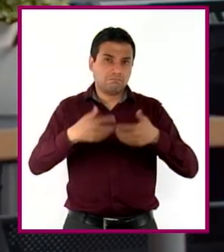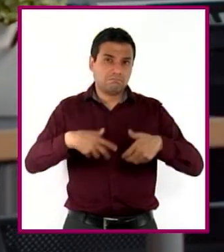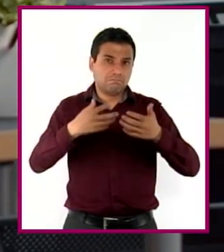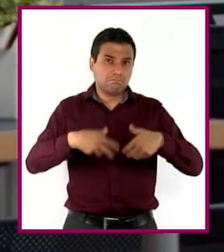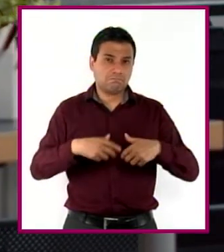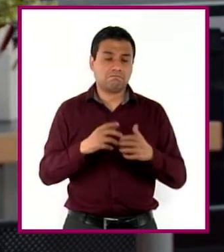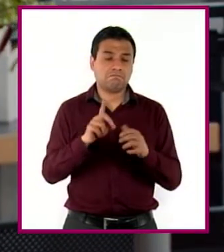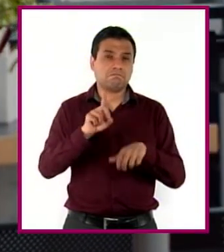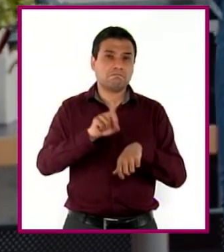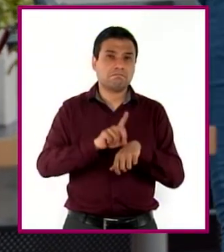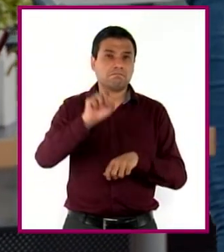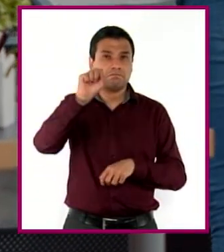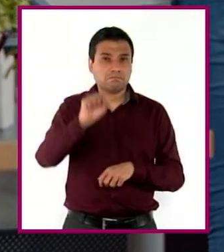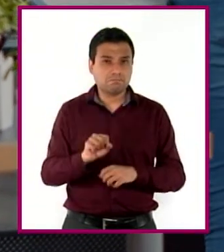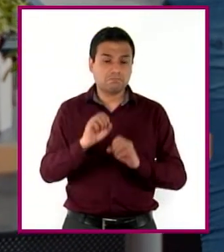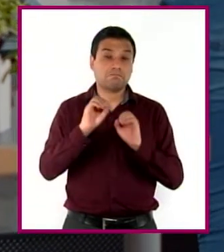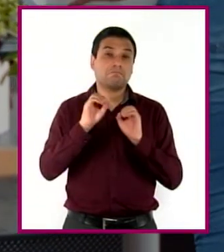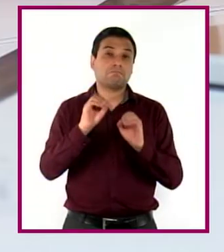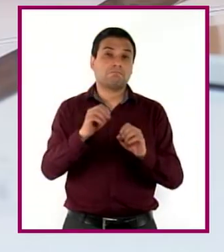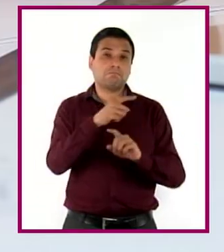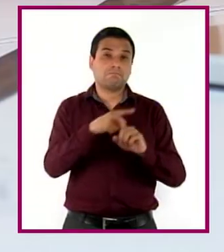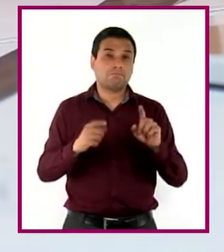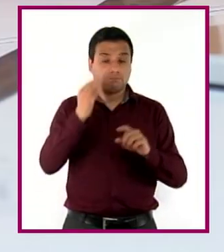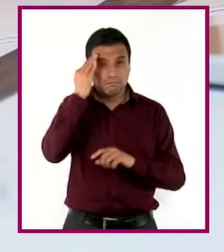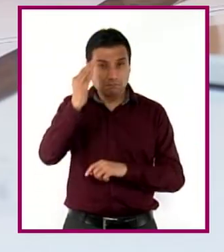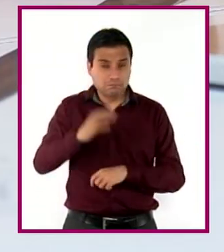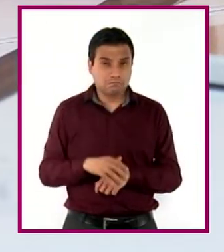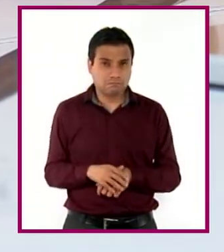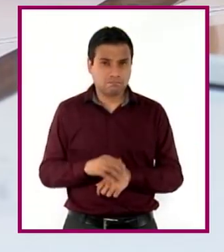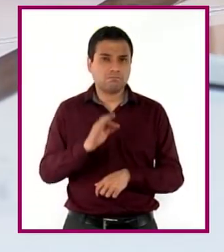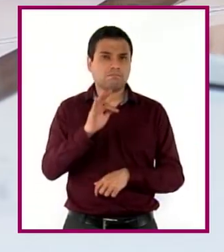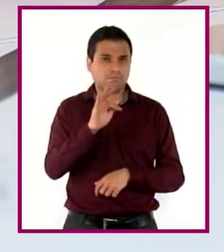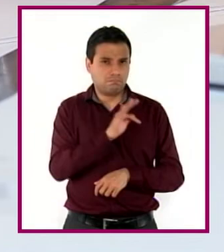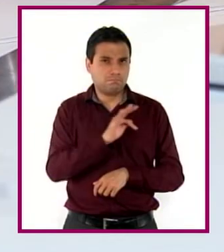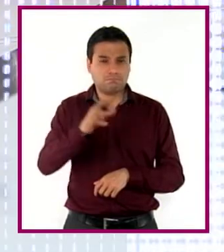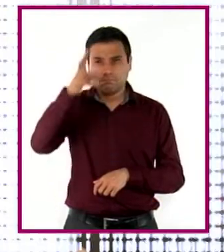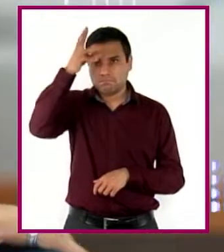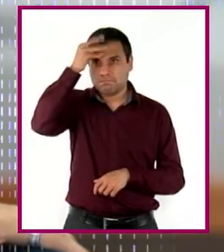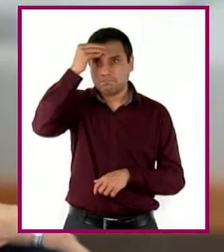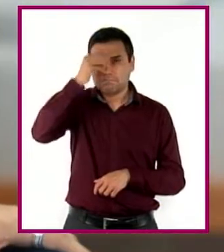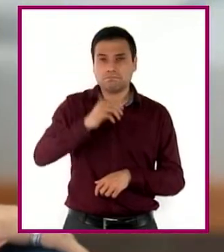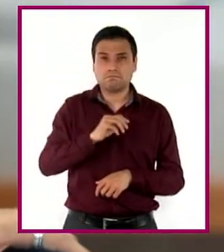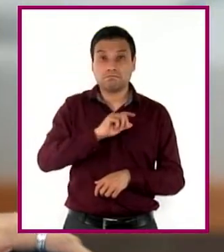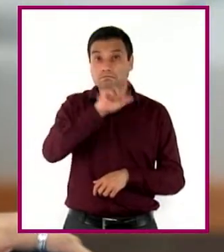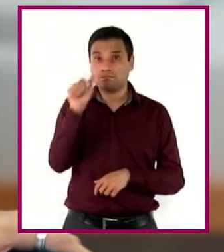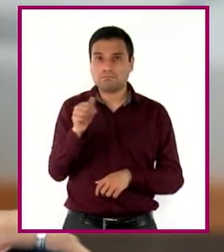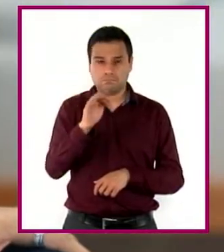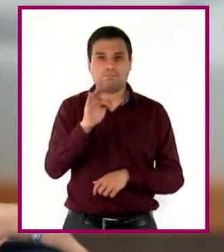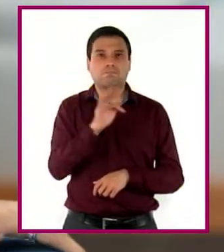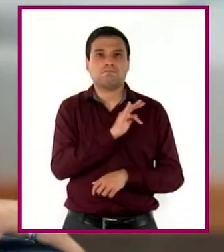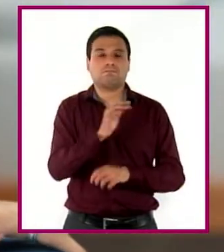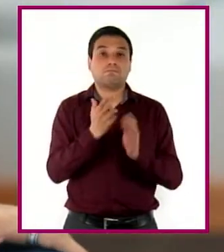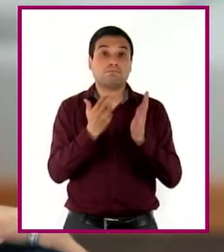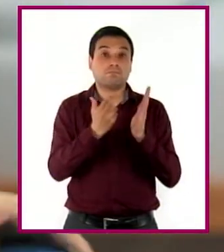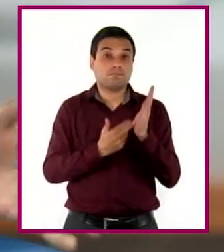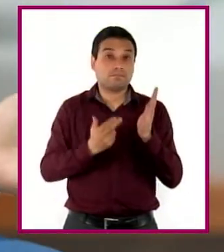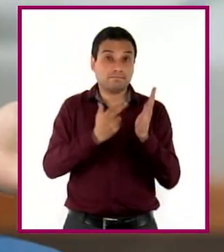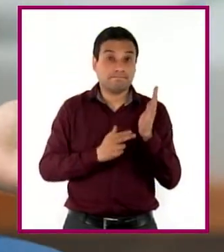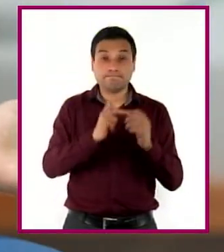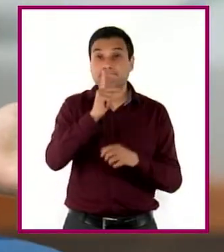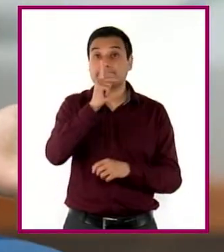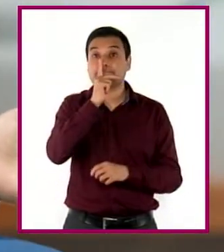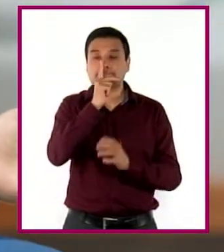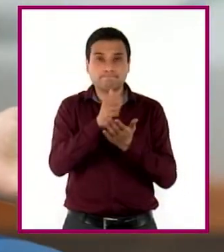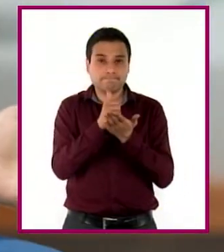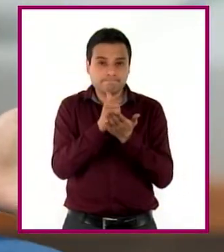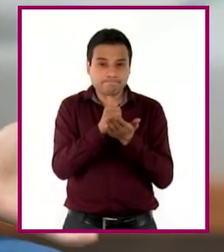modalidad sabatina o de medio tiempo. Estudiando eso, puedo aplicar lo que vaya aprendiendo para mejorar los procesos de producción del taller de mi papá y